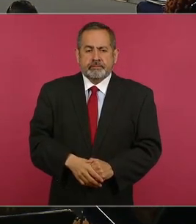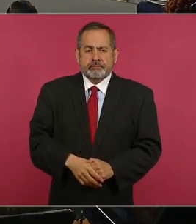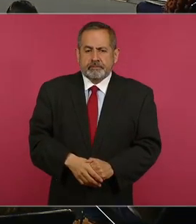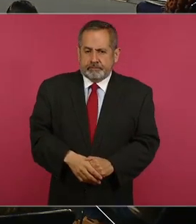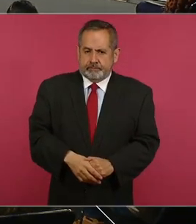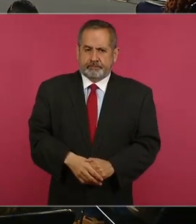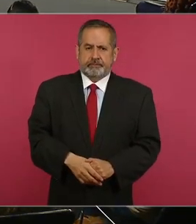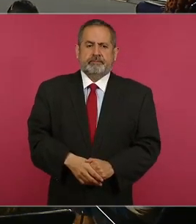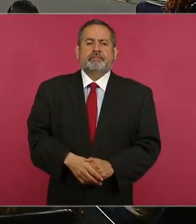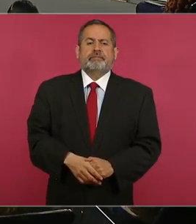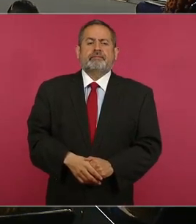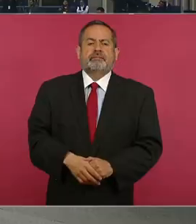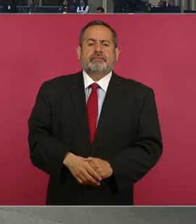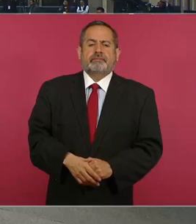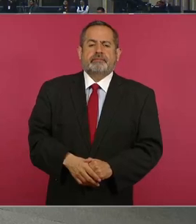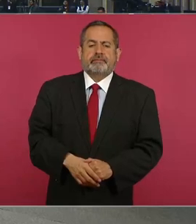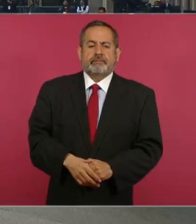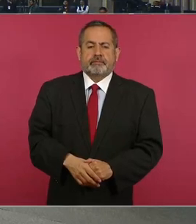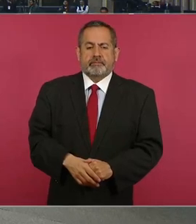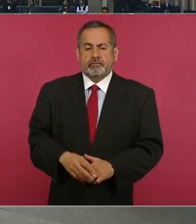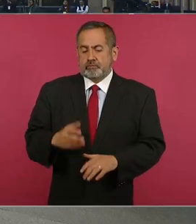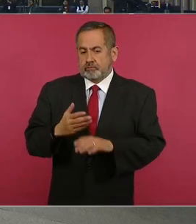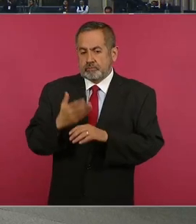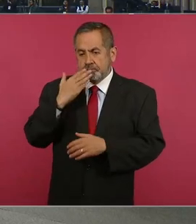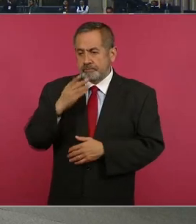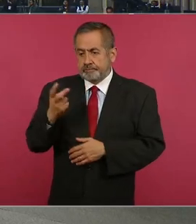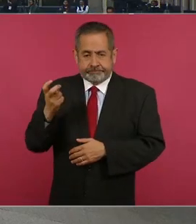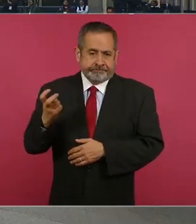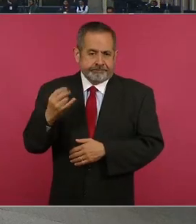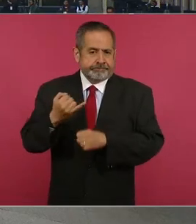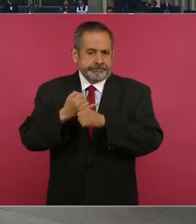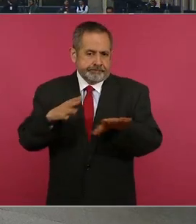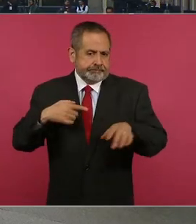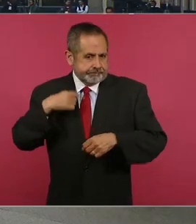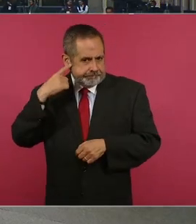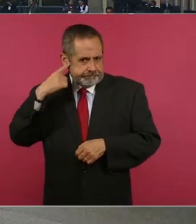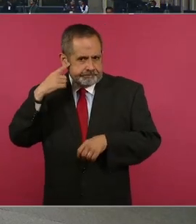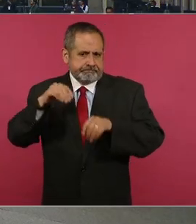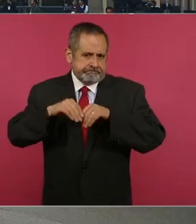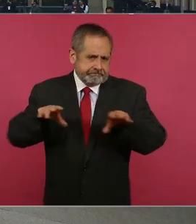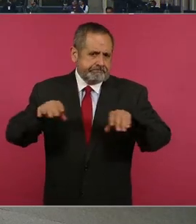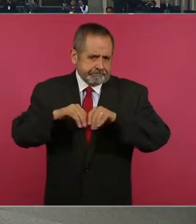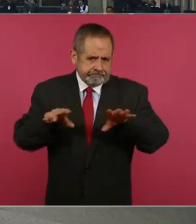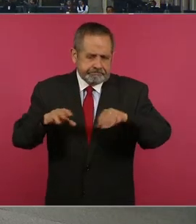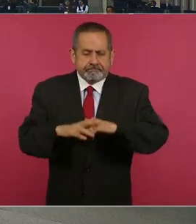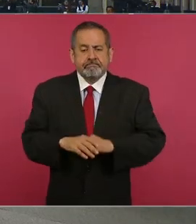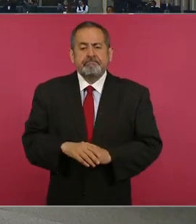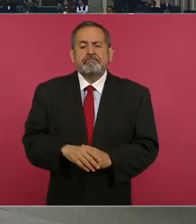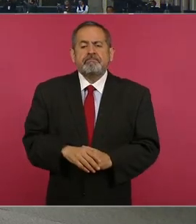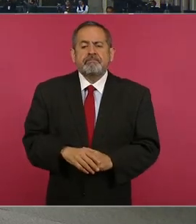Muy bien, pues este es el informe. Fueron ayer